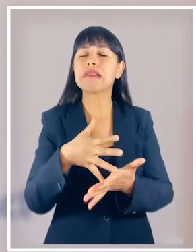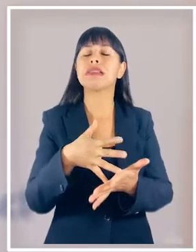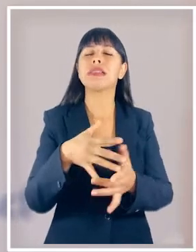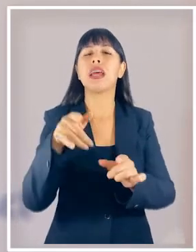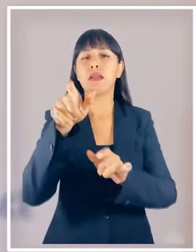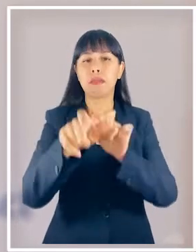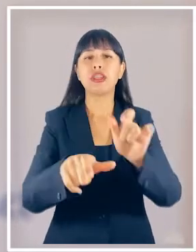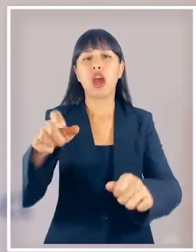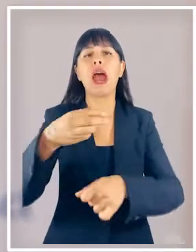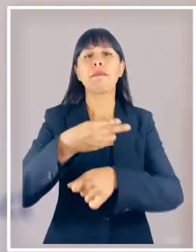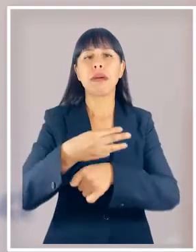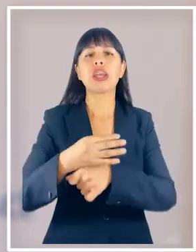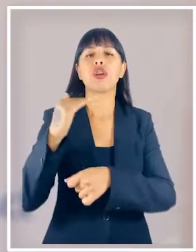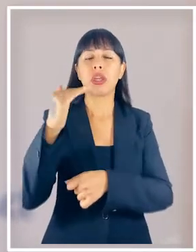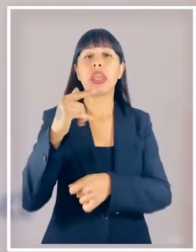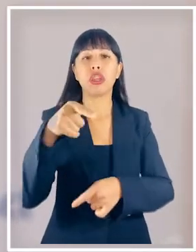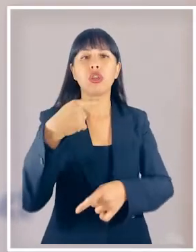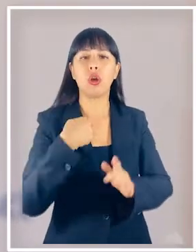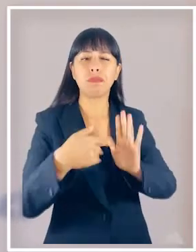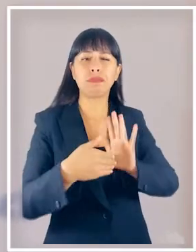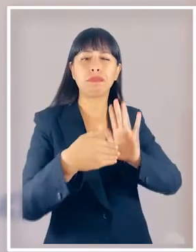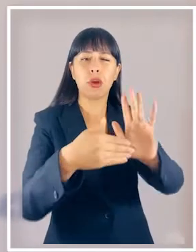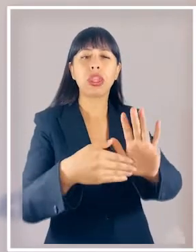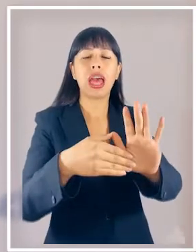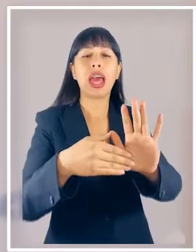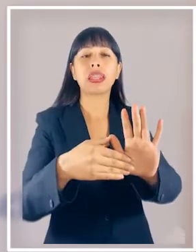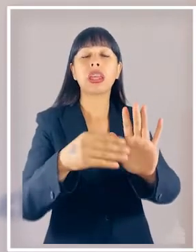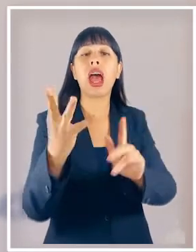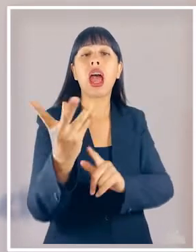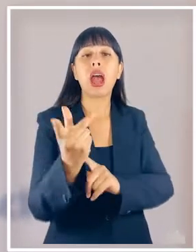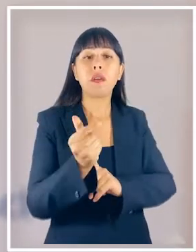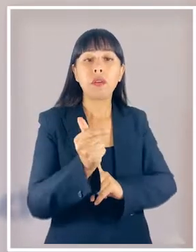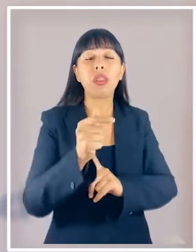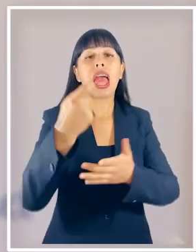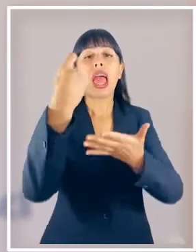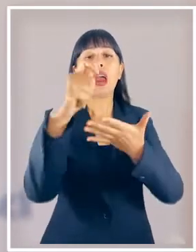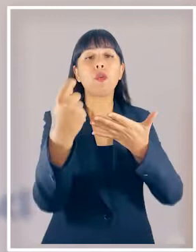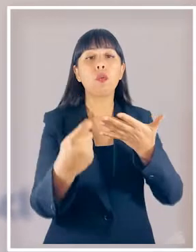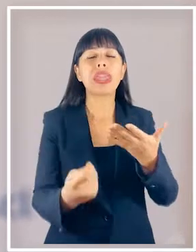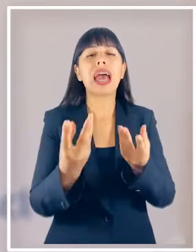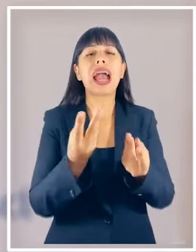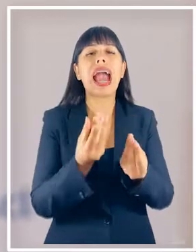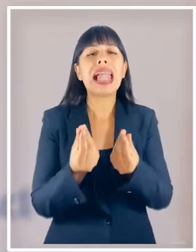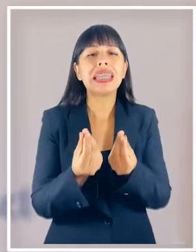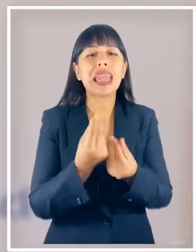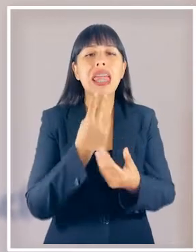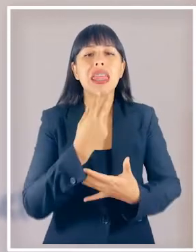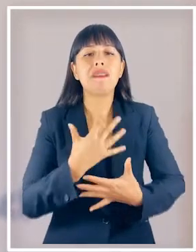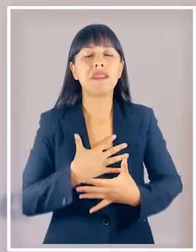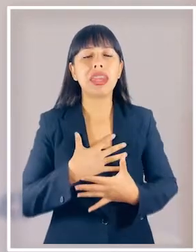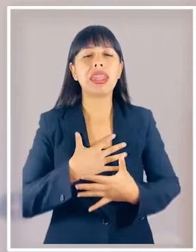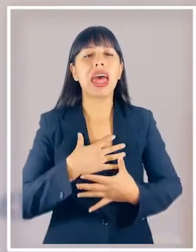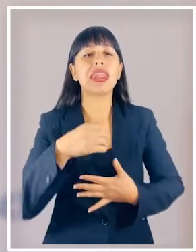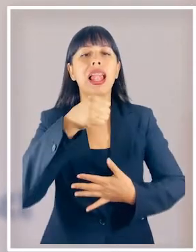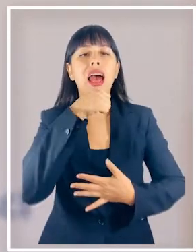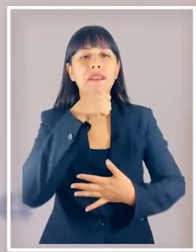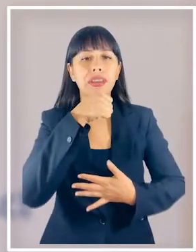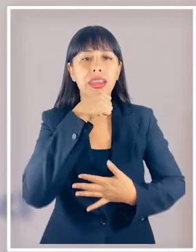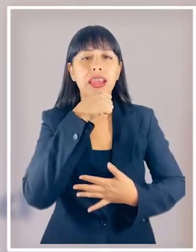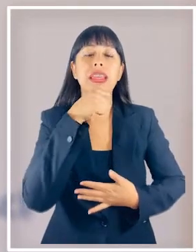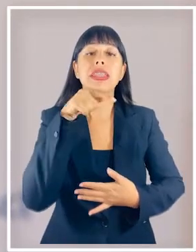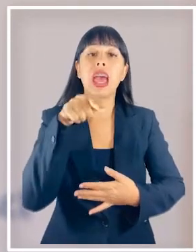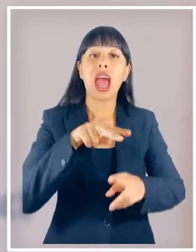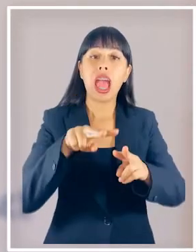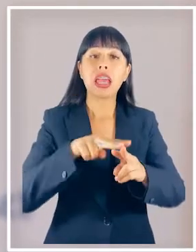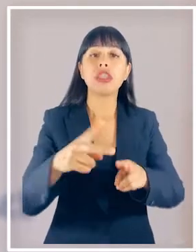situación por esto les quiero mostrar algunas cifras de la encuesta de calidad de vida en la vejez realizada por la Pontificia Universidad